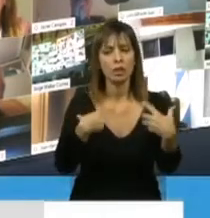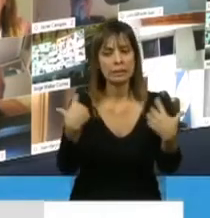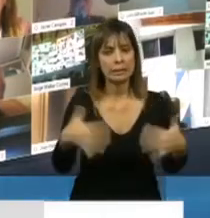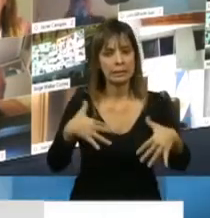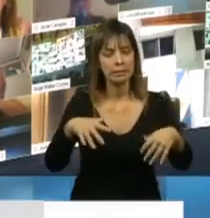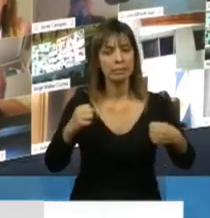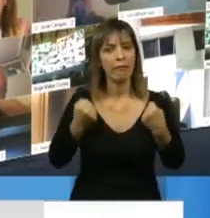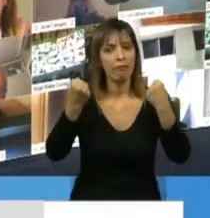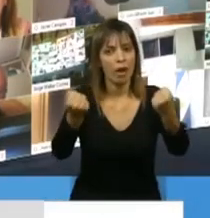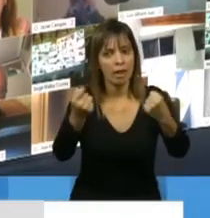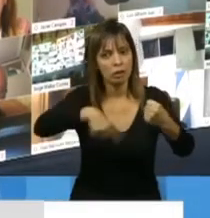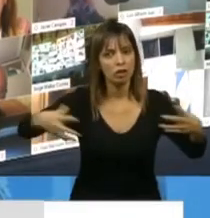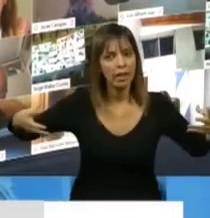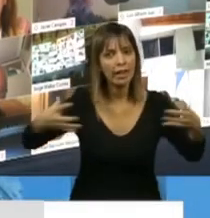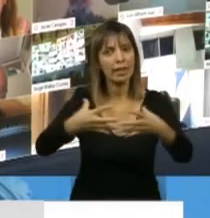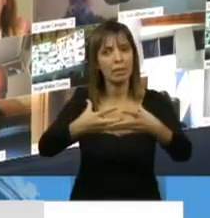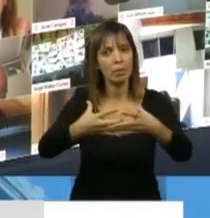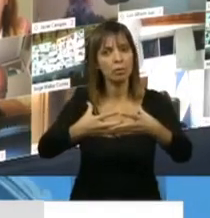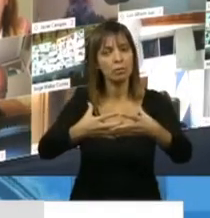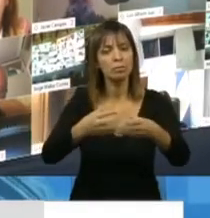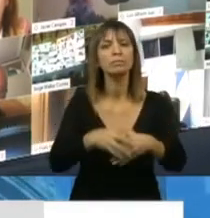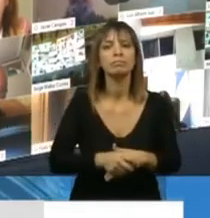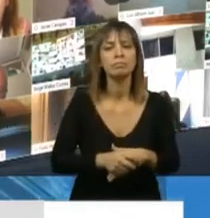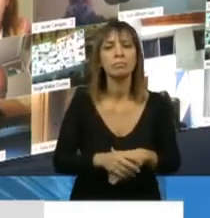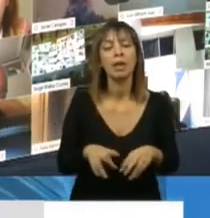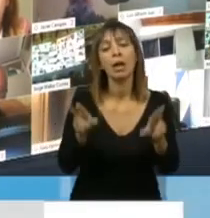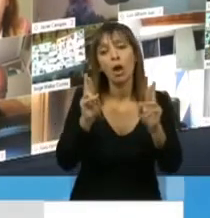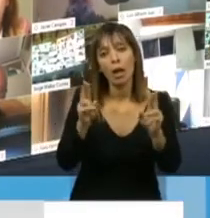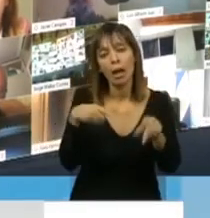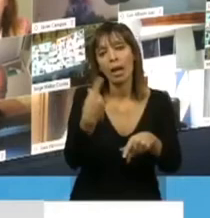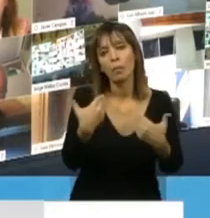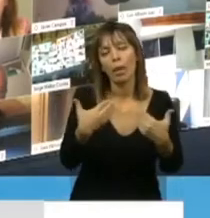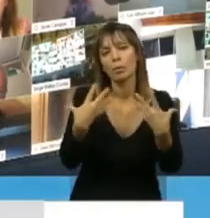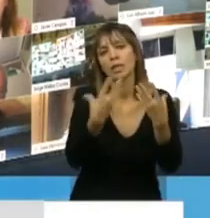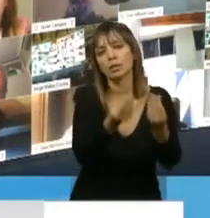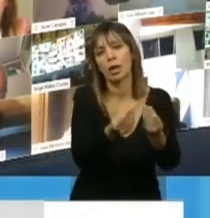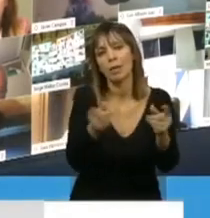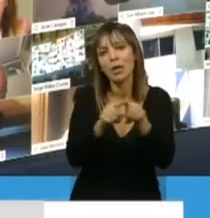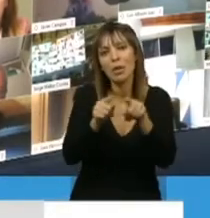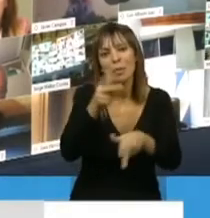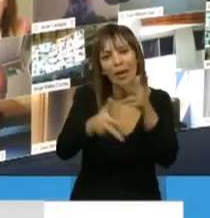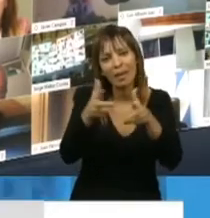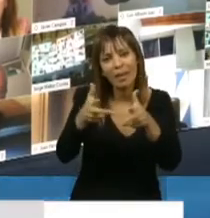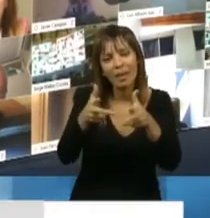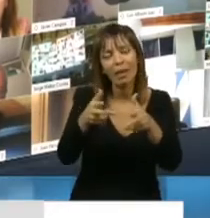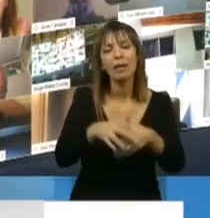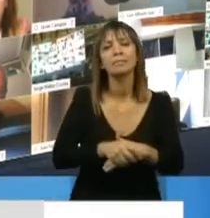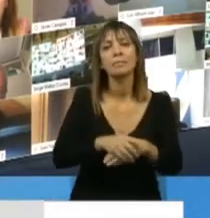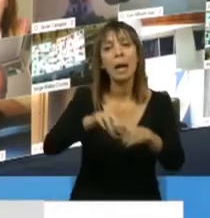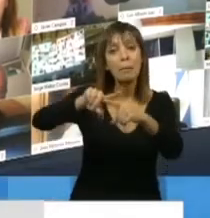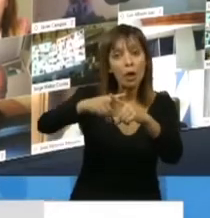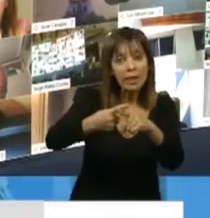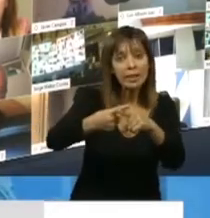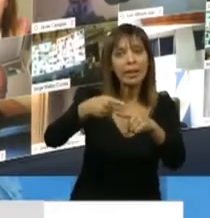colectivos pensando en aquellos que están poniendo todo y esperamos ser de ayuda porque como decía al principio de esta locución la política